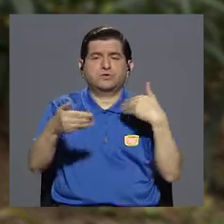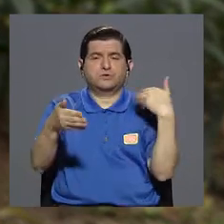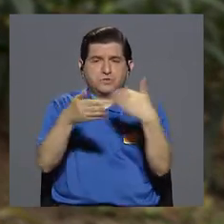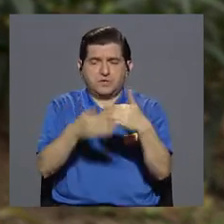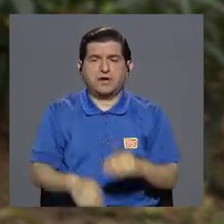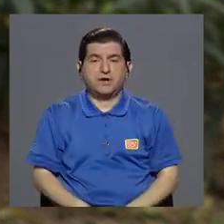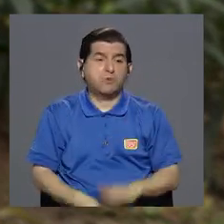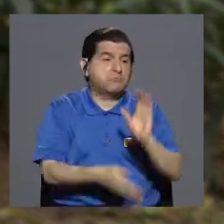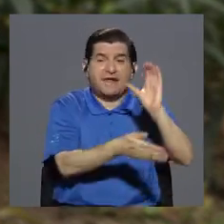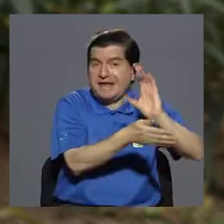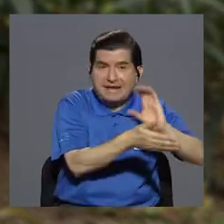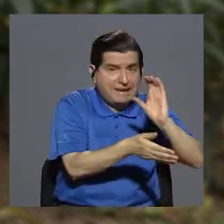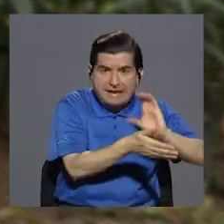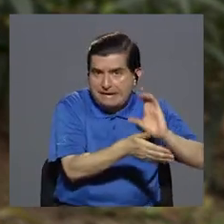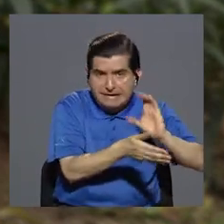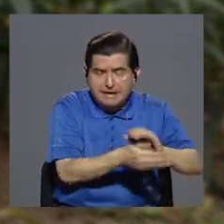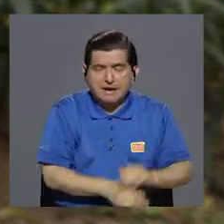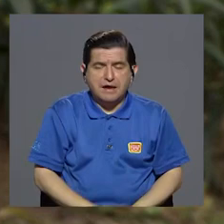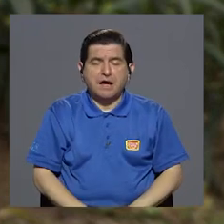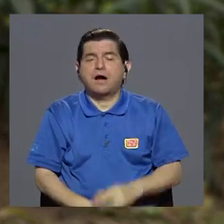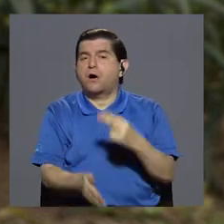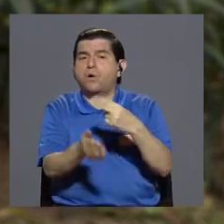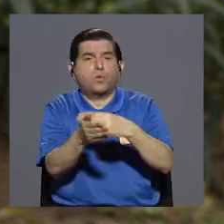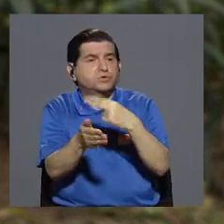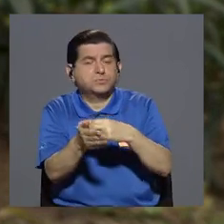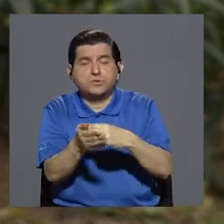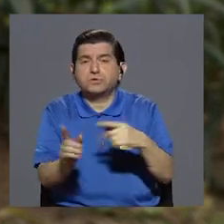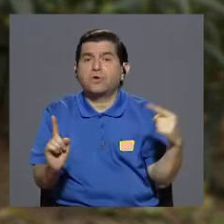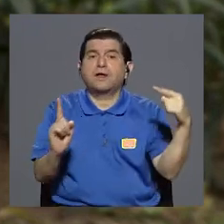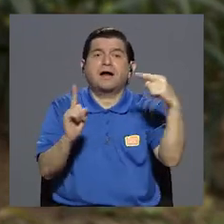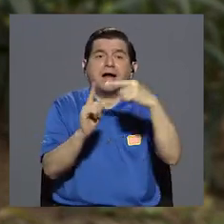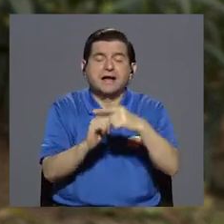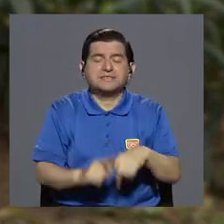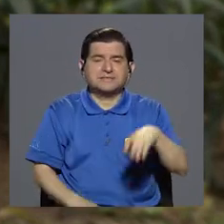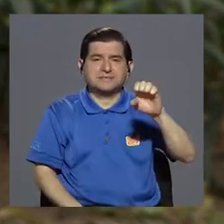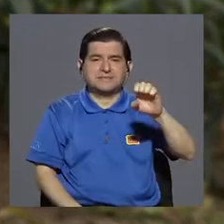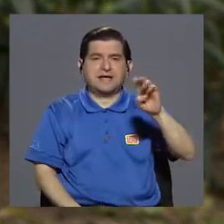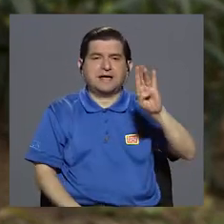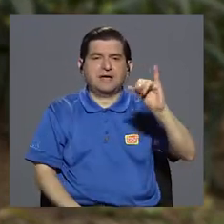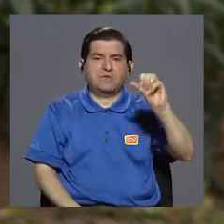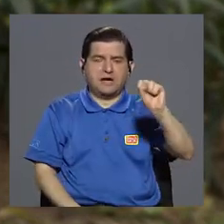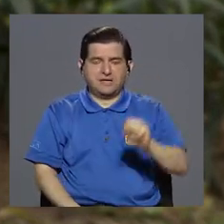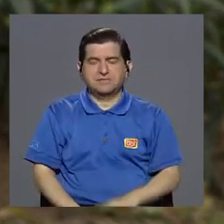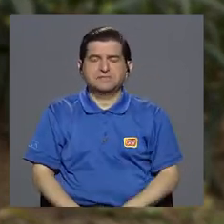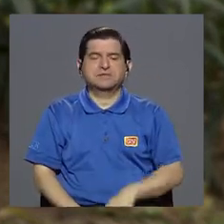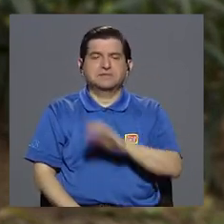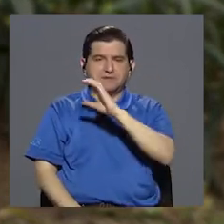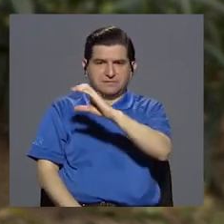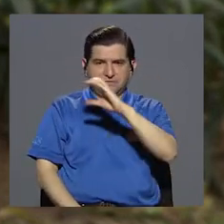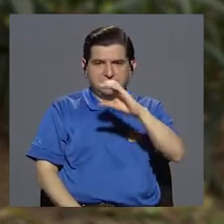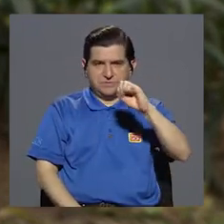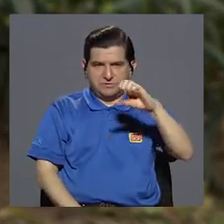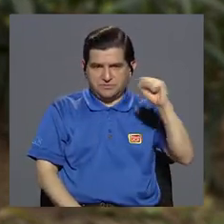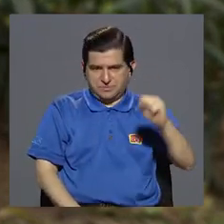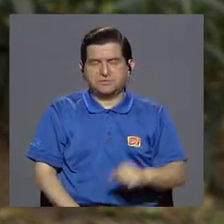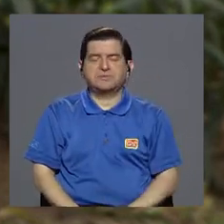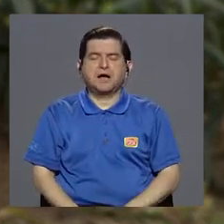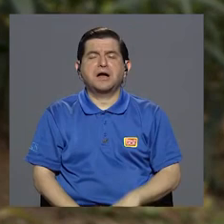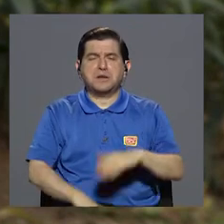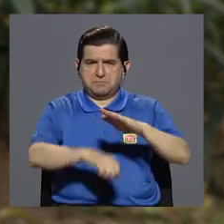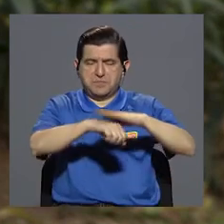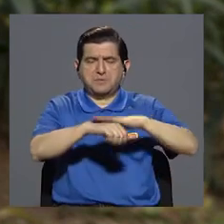puede ser una clínica, puede ser un hospital o incluso puede ser un EVAIS, porque la Caja Costarricense del Seguro Social